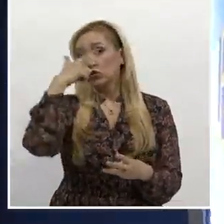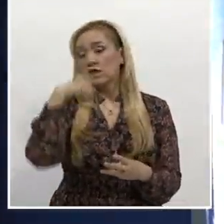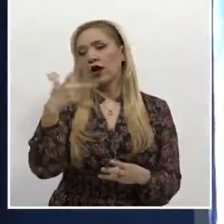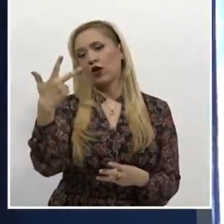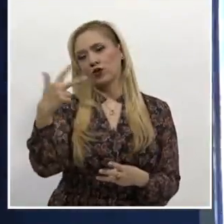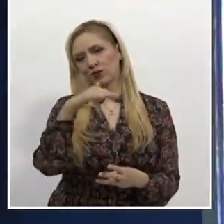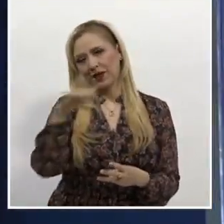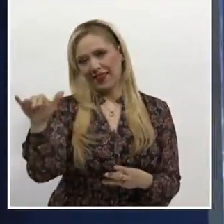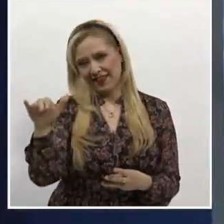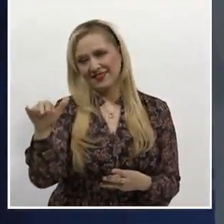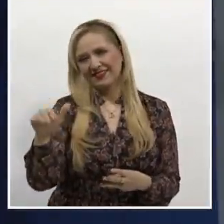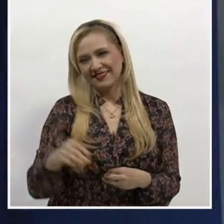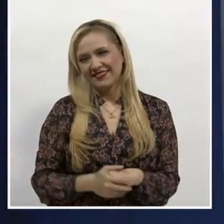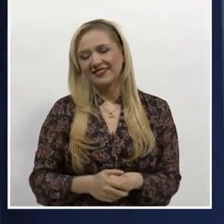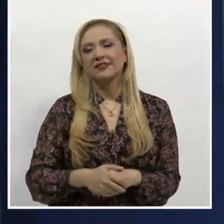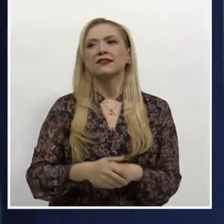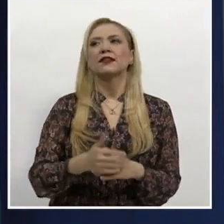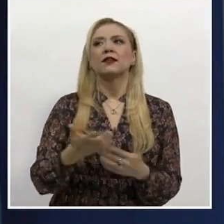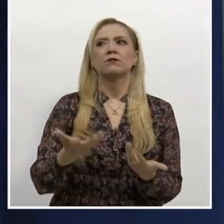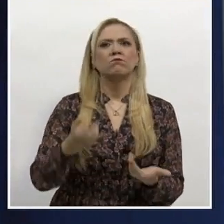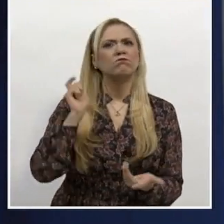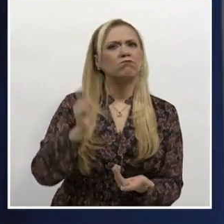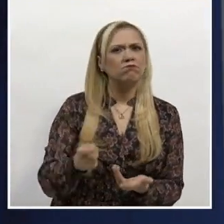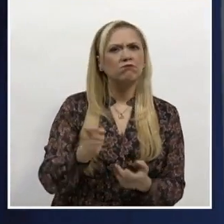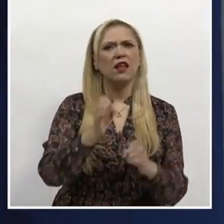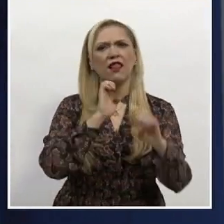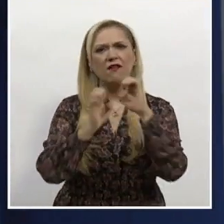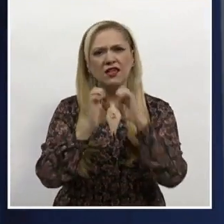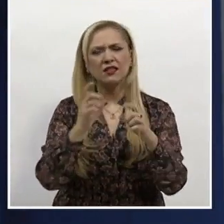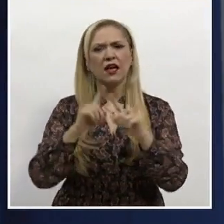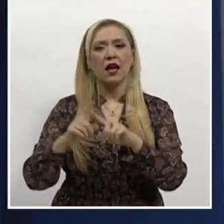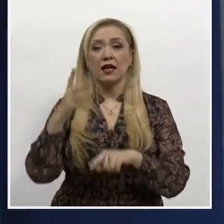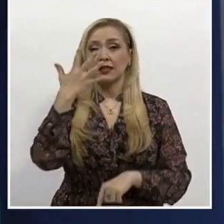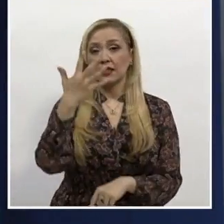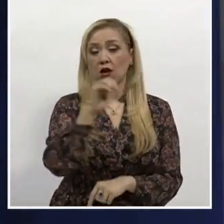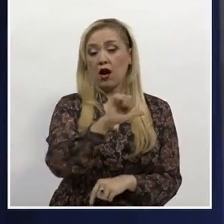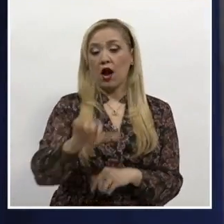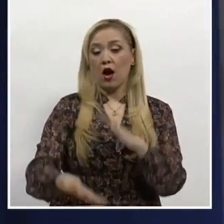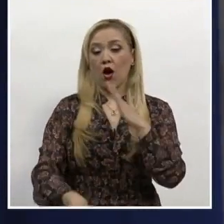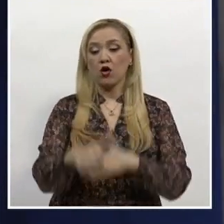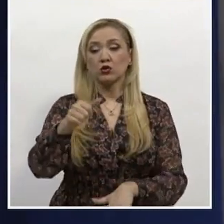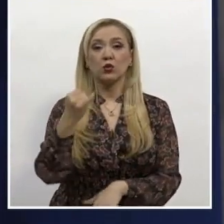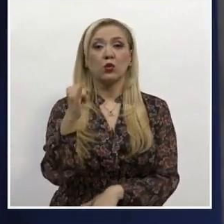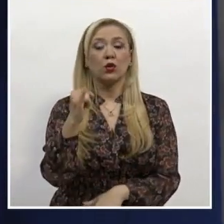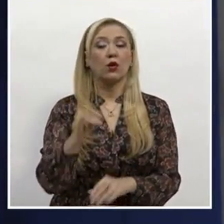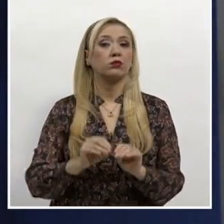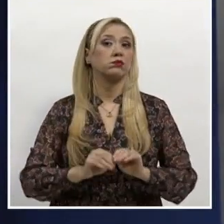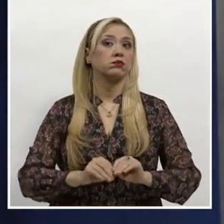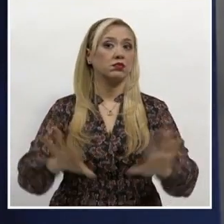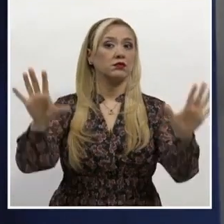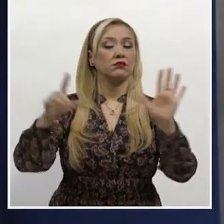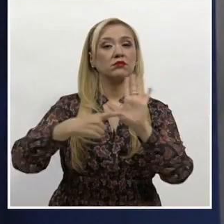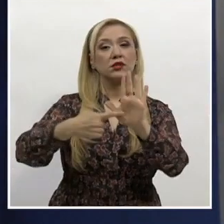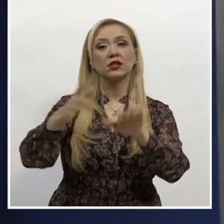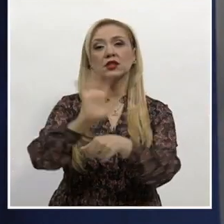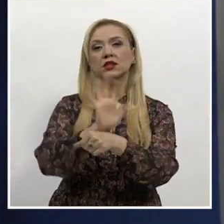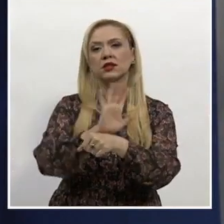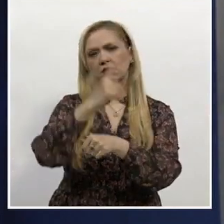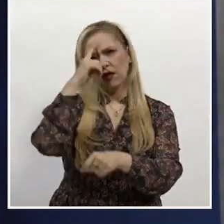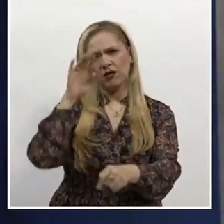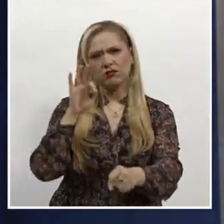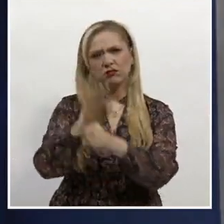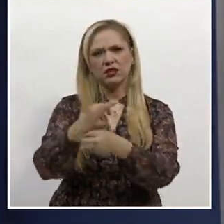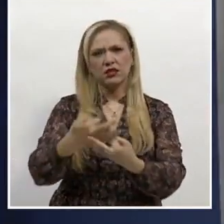20.30 horas. En cuanto a la programación social y cultural, del 5 al 11 de junio, se difundirá la tercera muestra de cine en defensa del